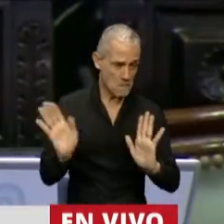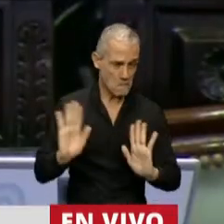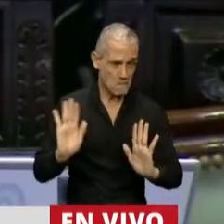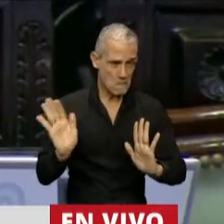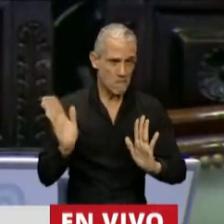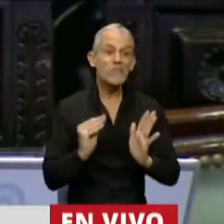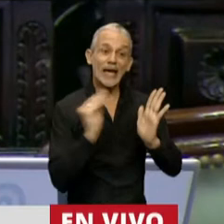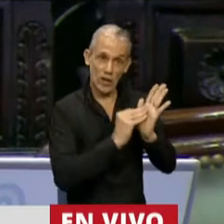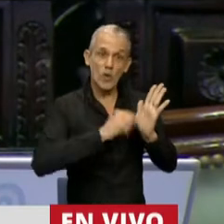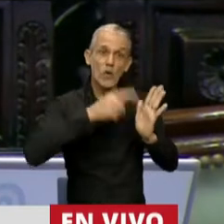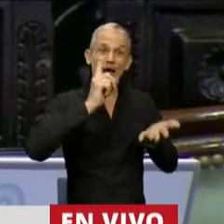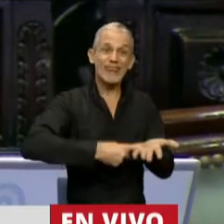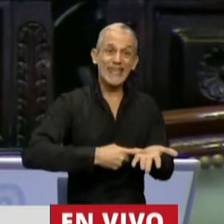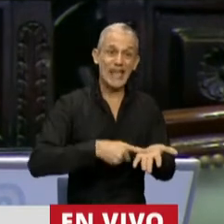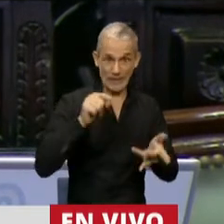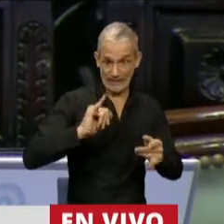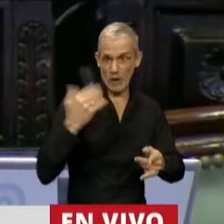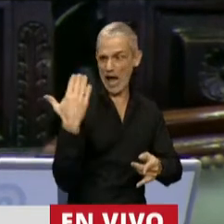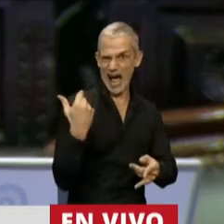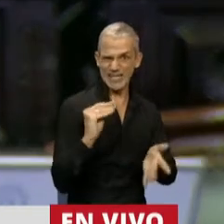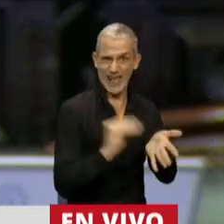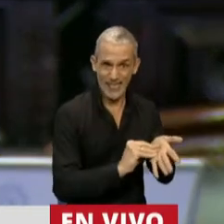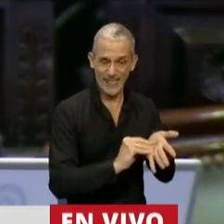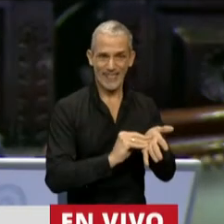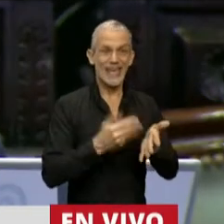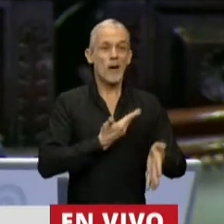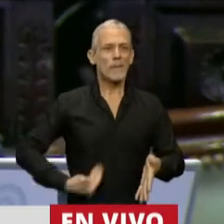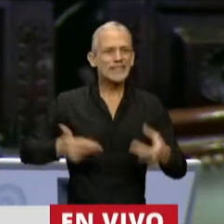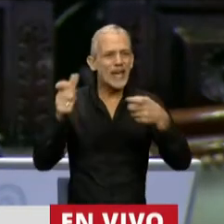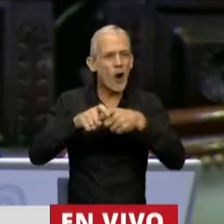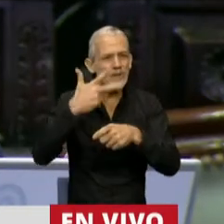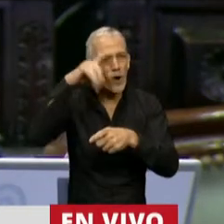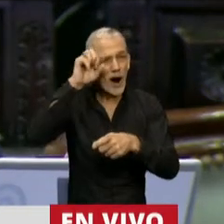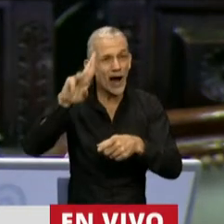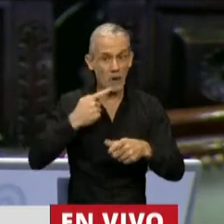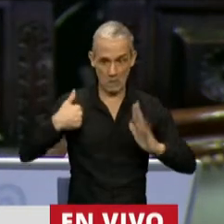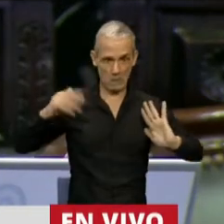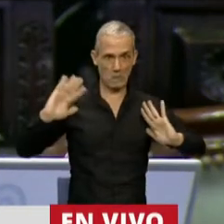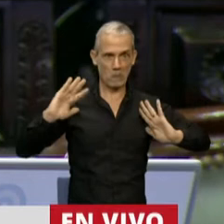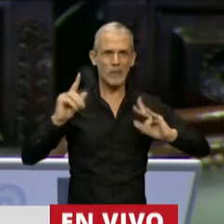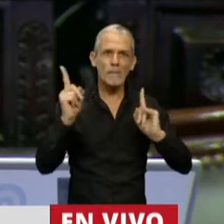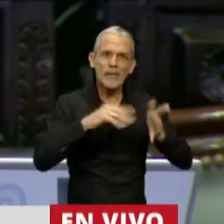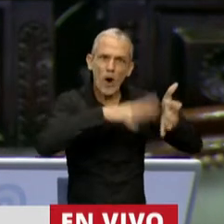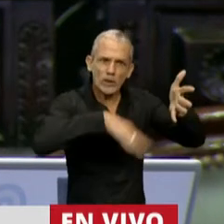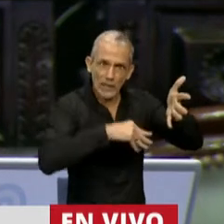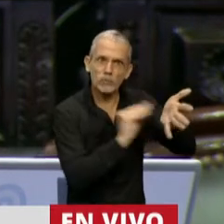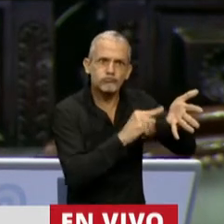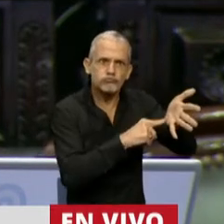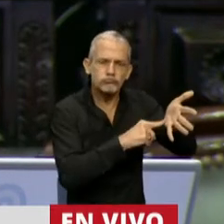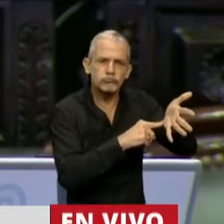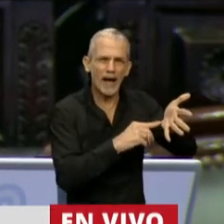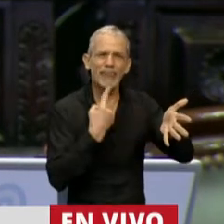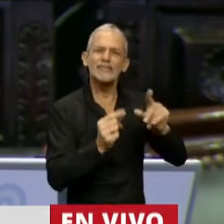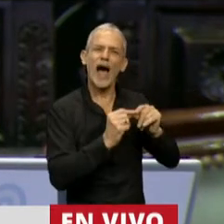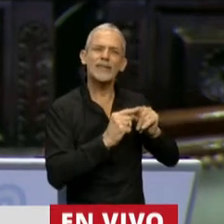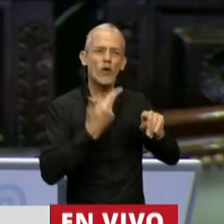fue incluido en el dictamen recién ayer, y el Presidente de la Comisión ha negado lo que el texto mismo dice, que en